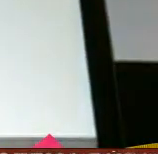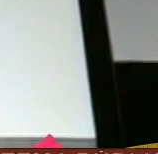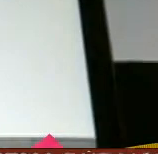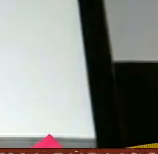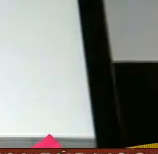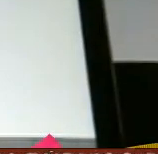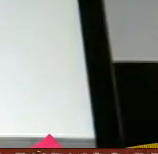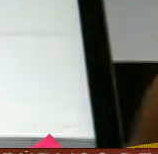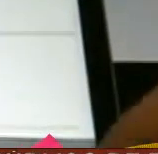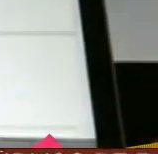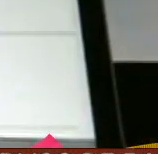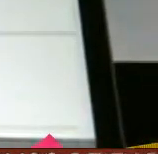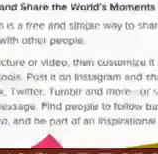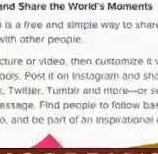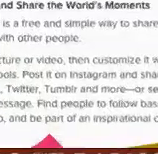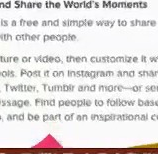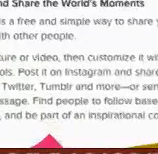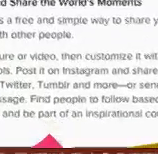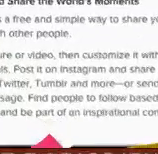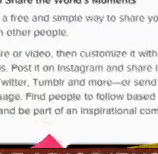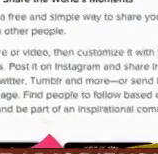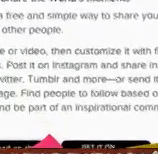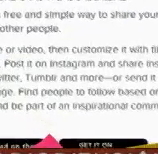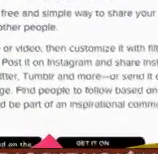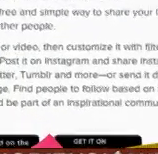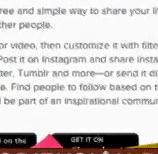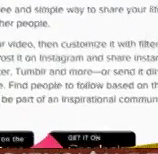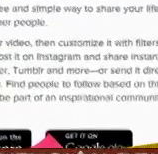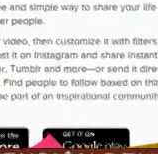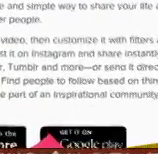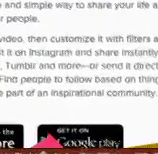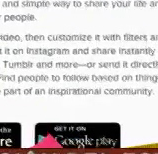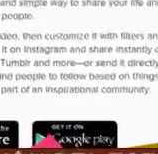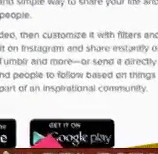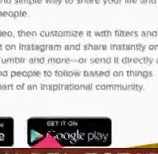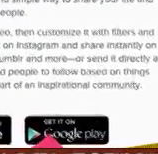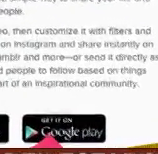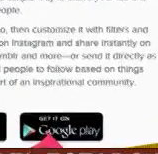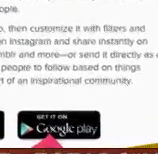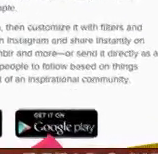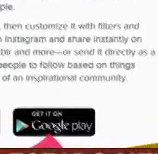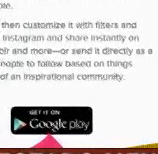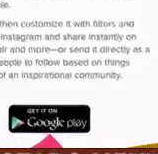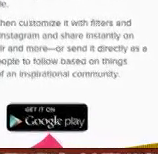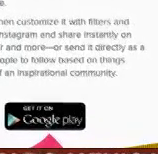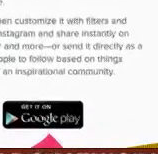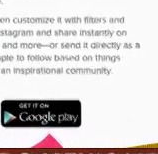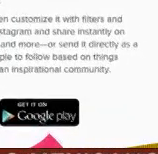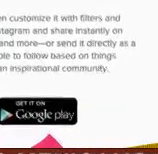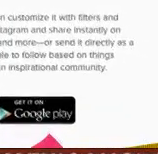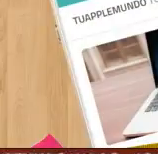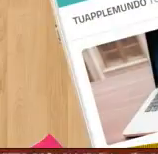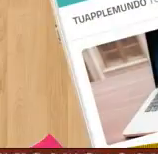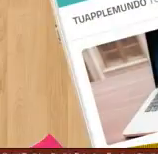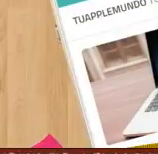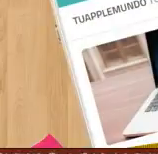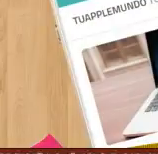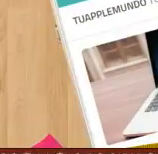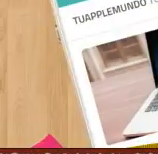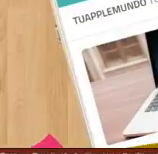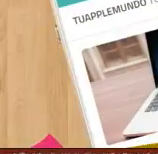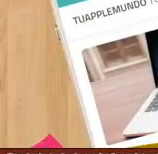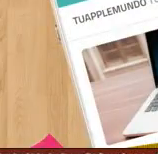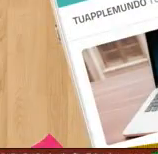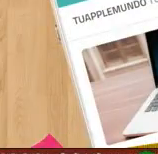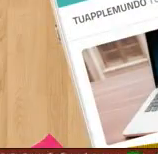logran con gran éxito cada foto que publican consigue miles de likes la ropa que usan se agota en las cenas en cuestión de horas y todo esto gracias a que